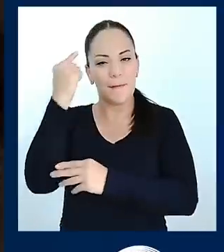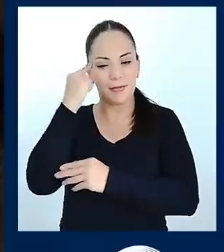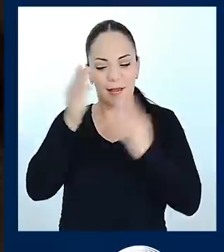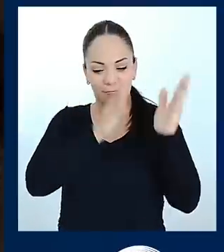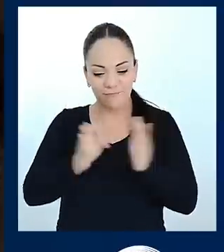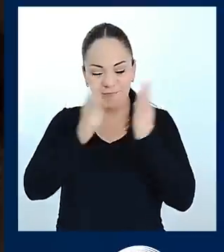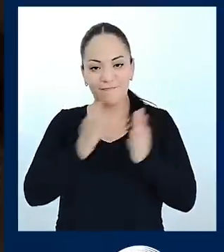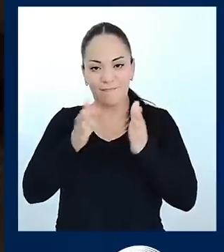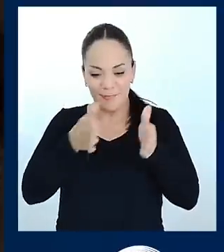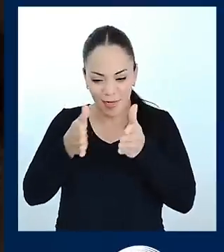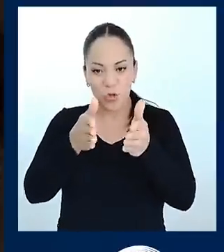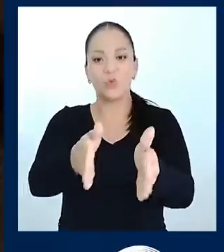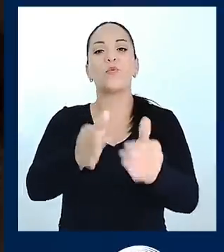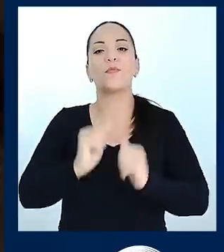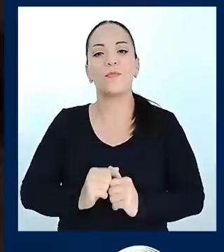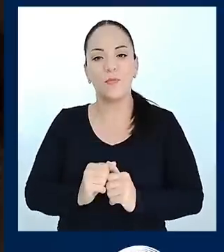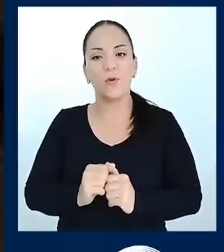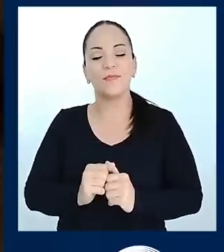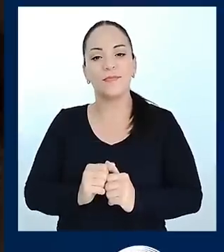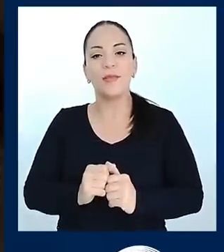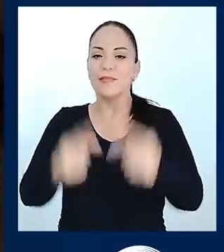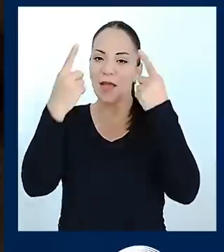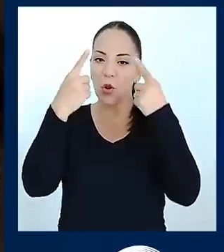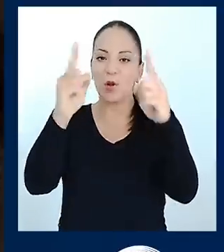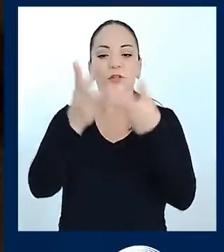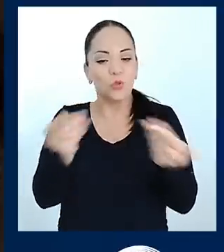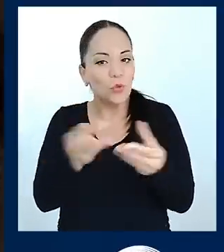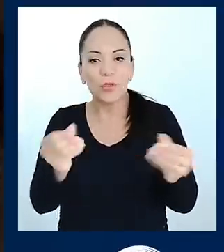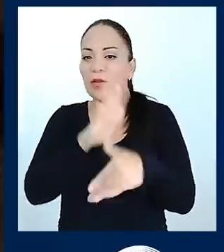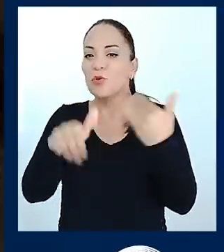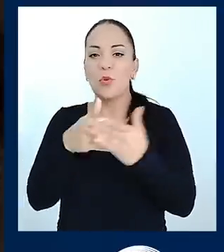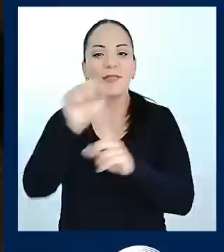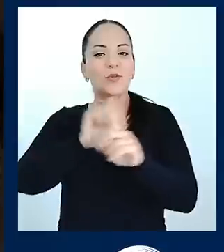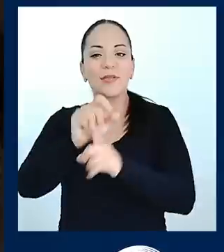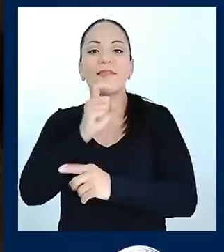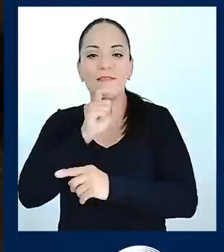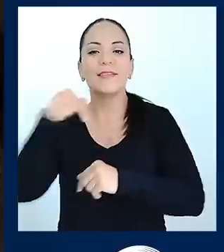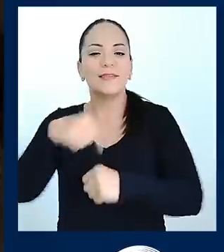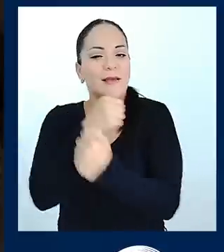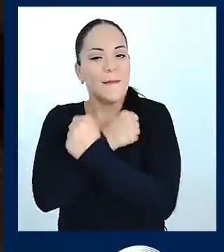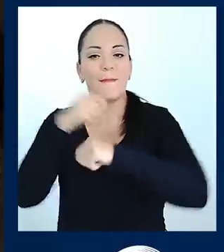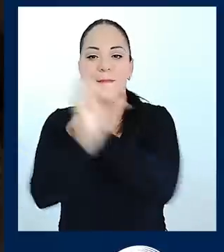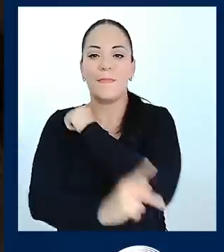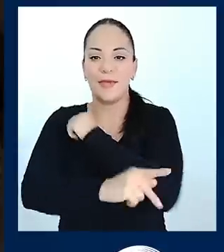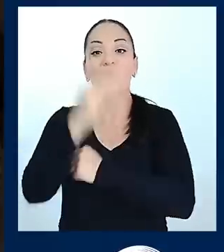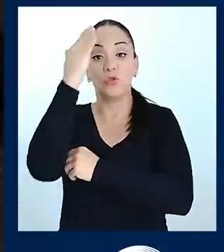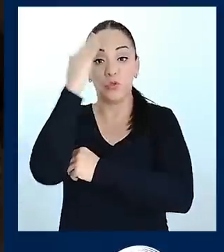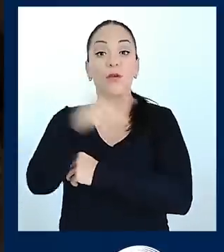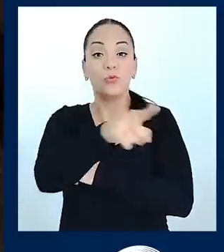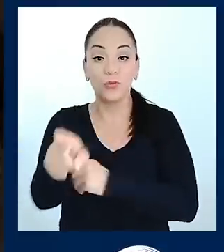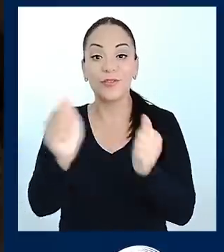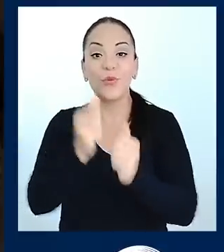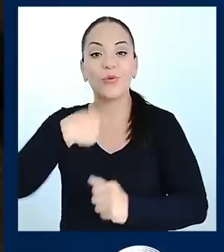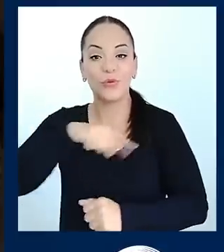arreglar nuestra amadísima patria. Y yo sé que ustedes junto al gobierno y a todos los